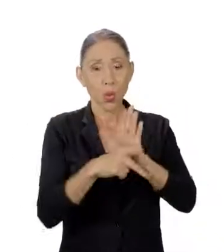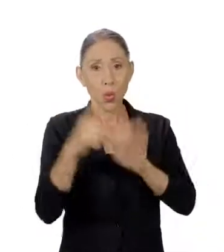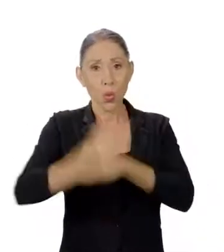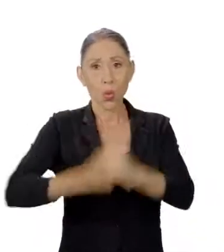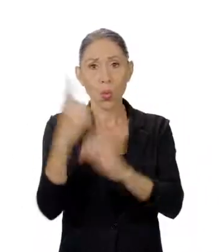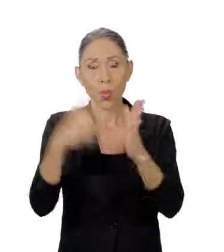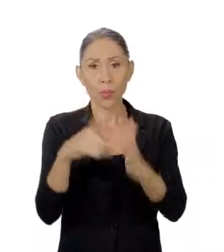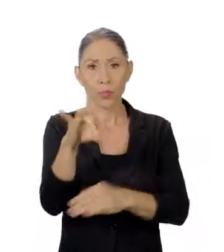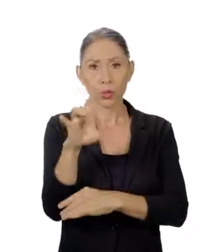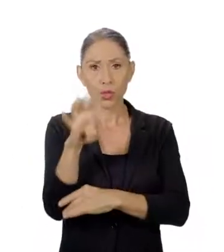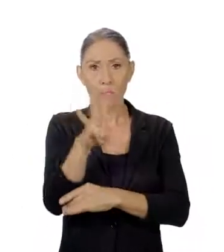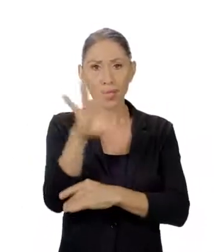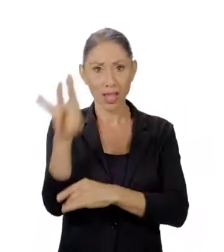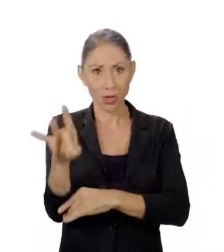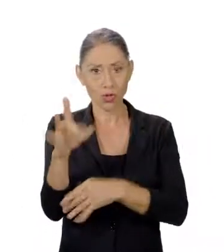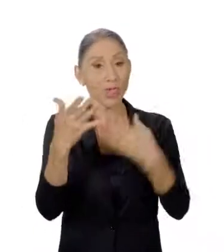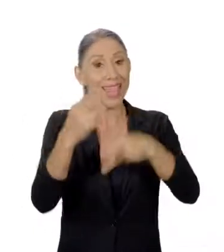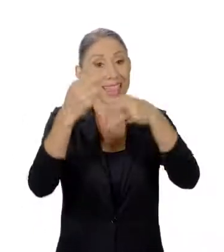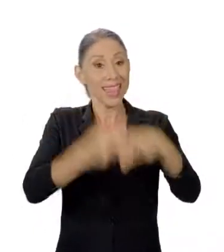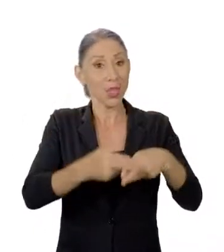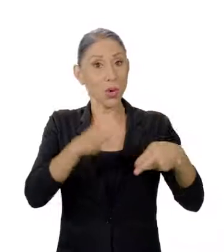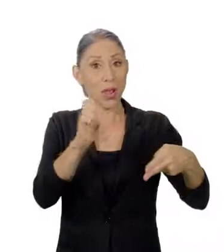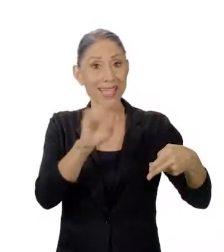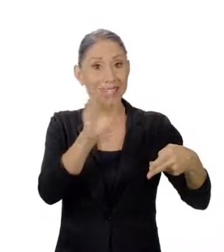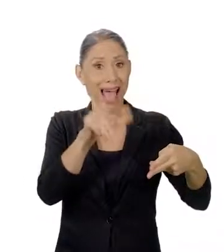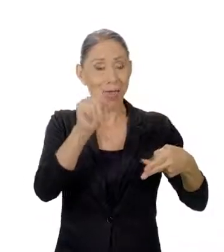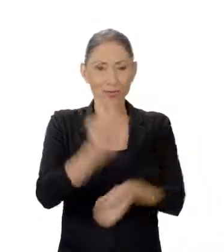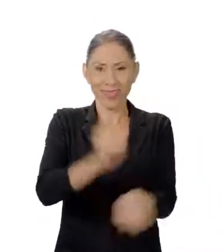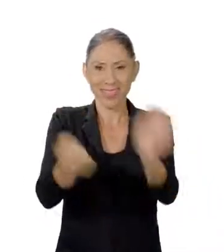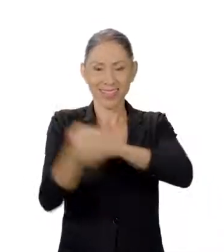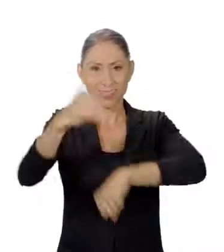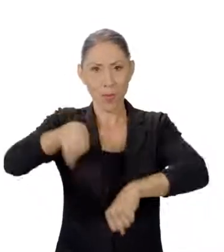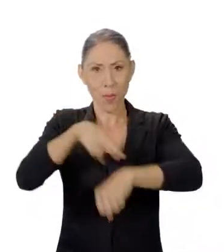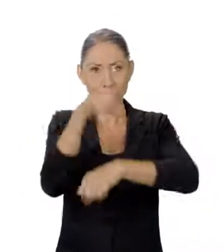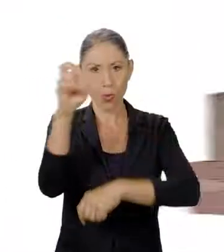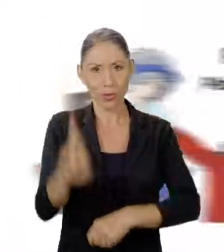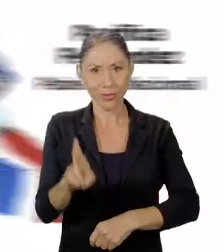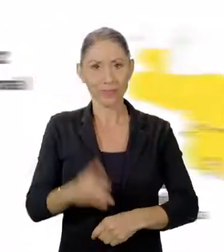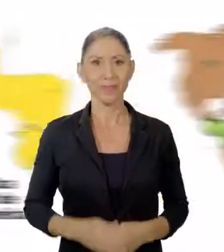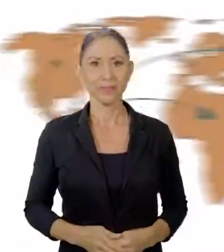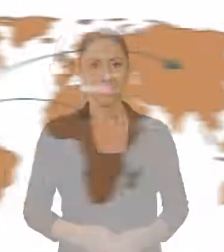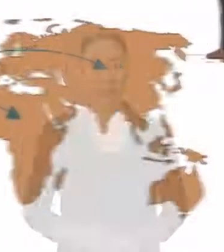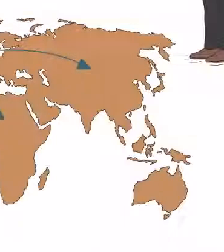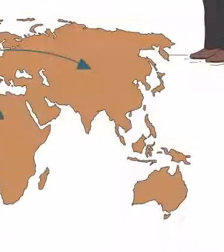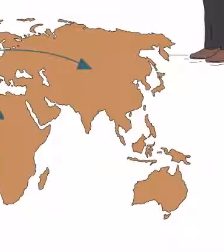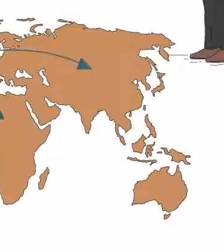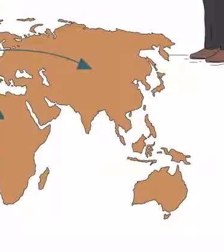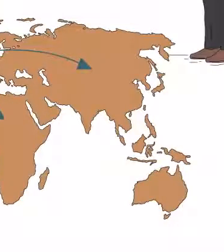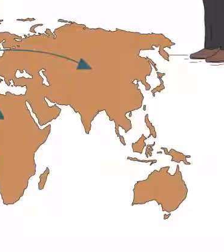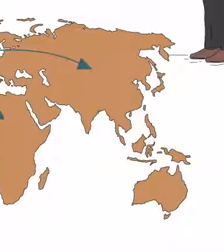de 1848, se cambió el título de Estado por el de República de Costa Rica. ¡Gracias!